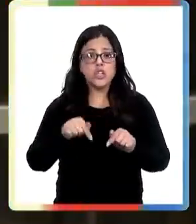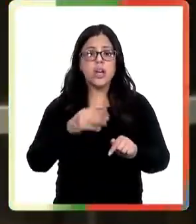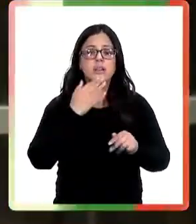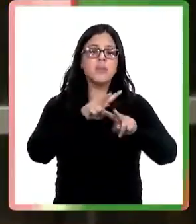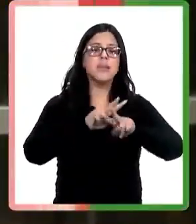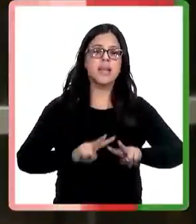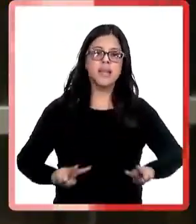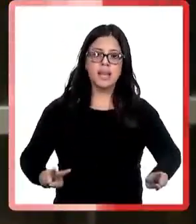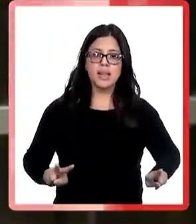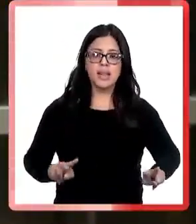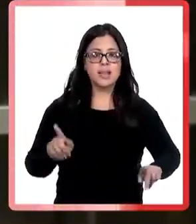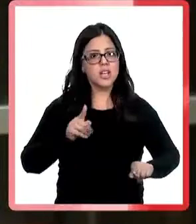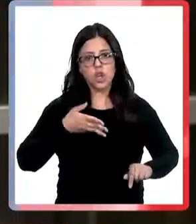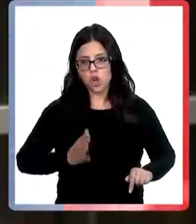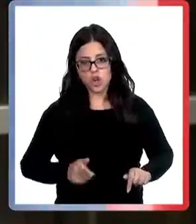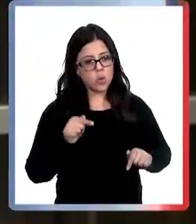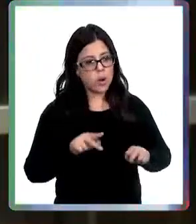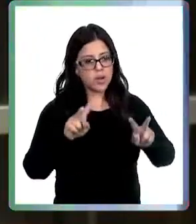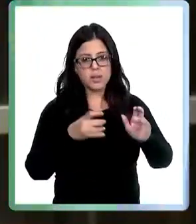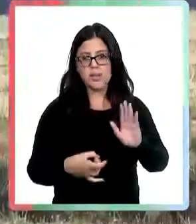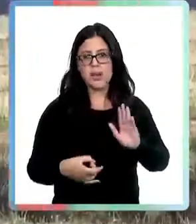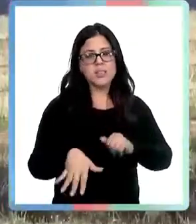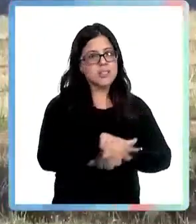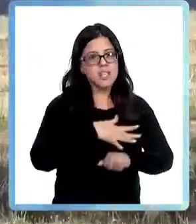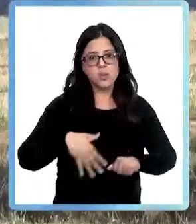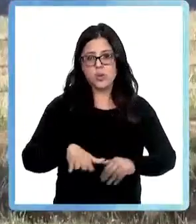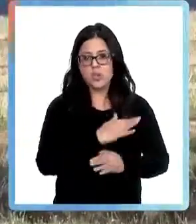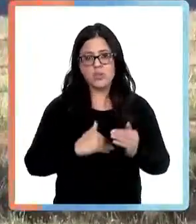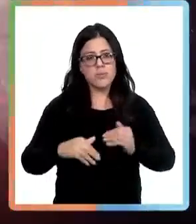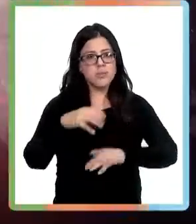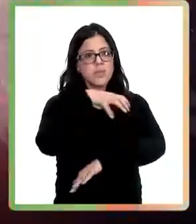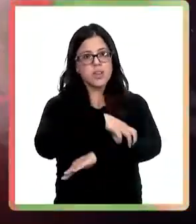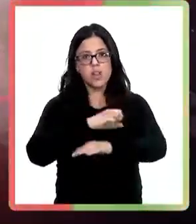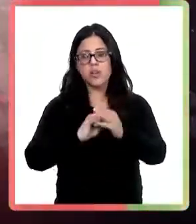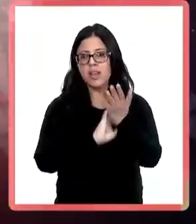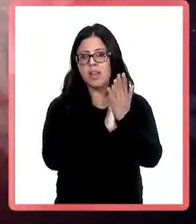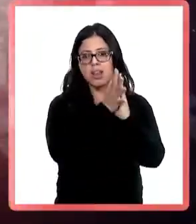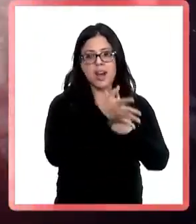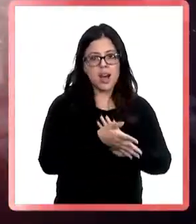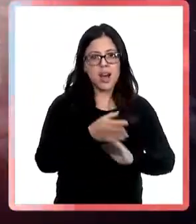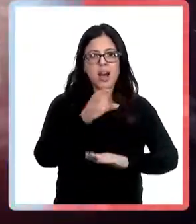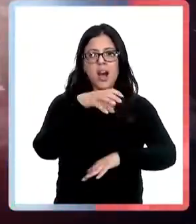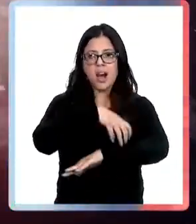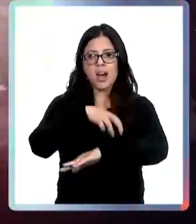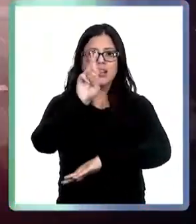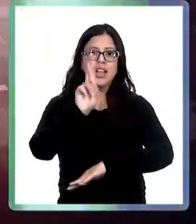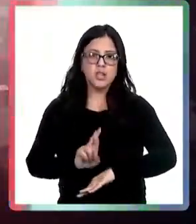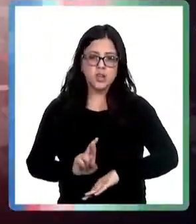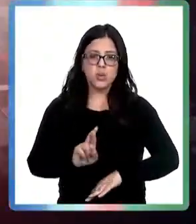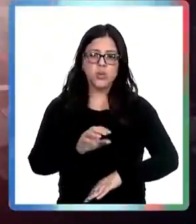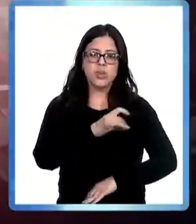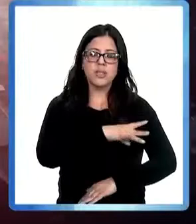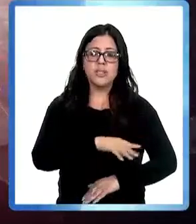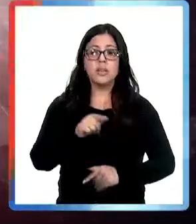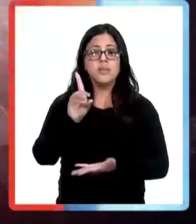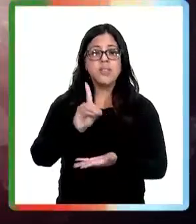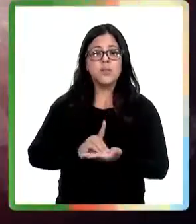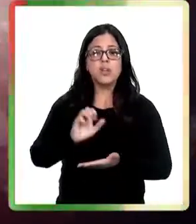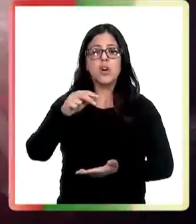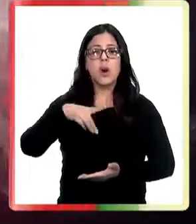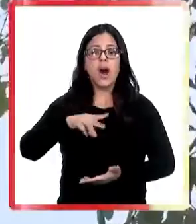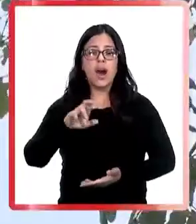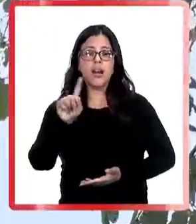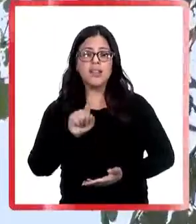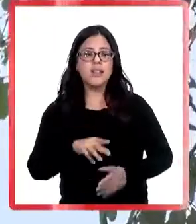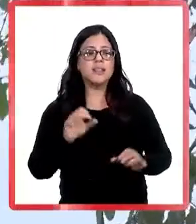región de Araucanía, en la macrozona sur y en el sur de Chile. El diputado Andrés Joanet indicó que se está avanzando contra los grupos delictuales que